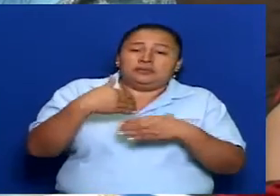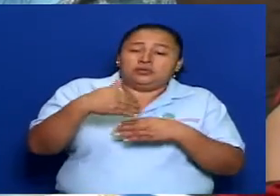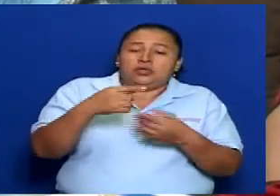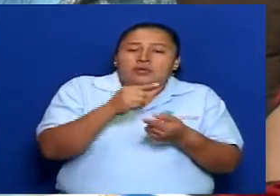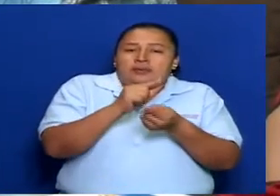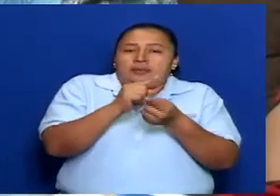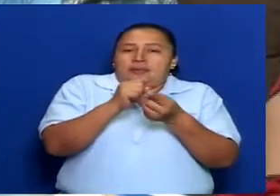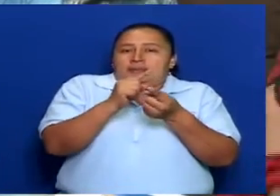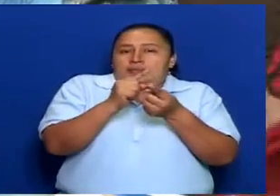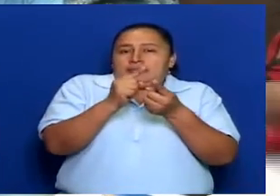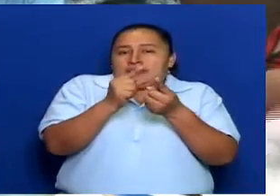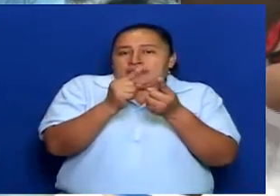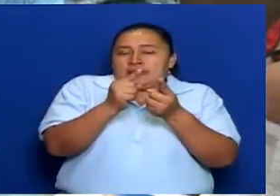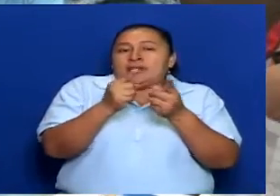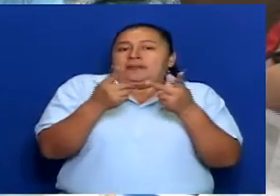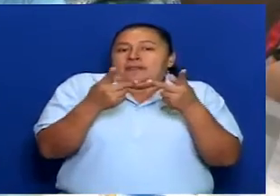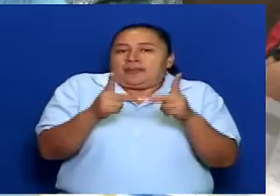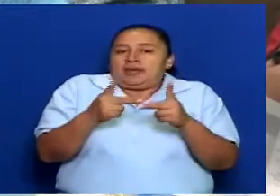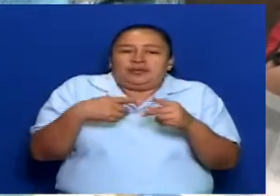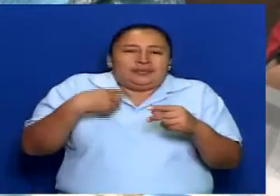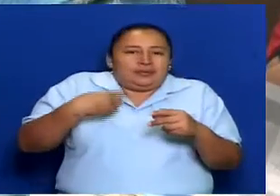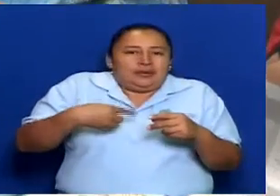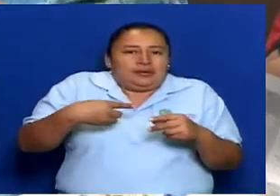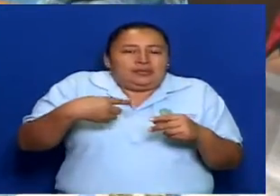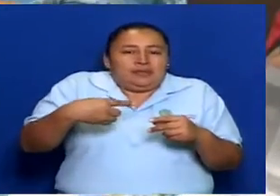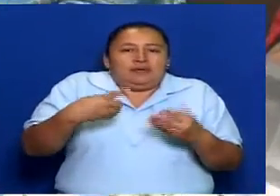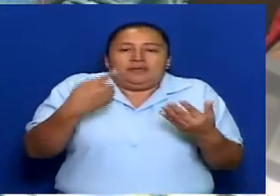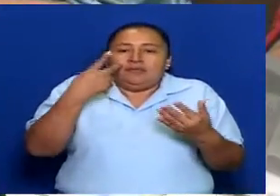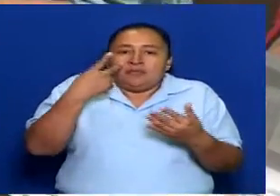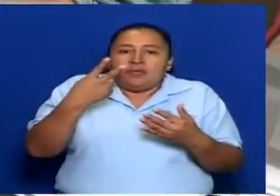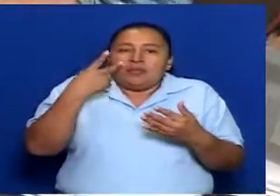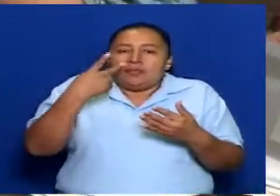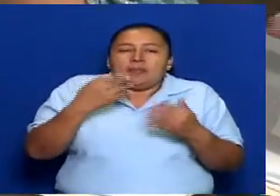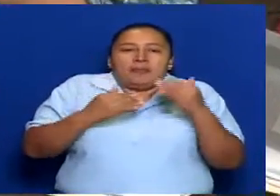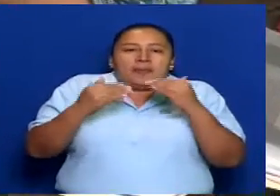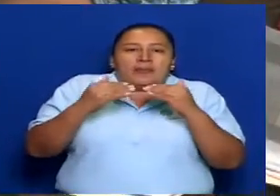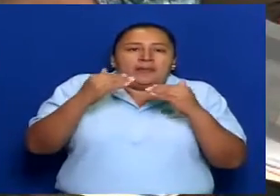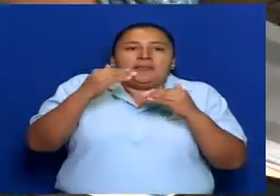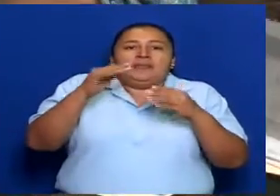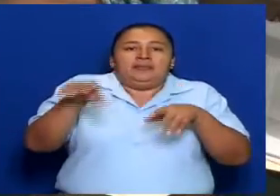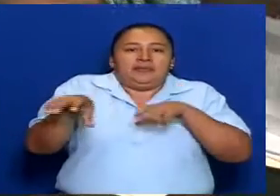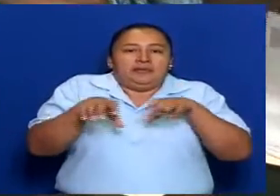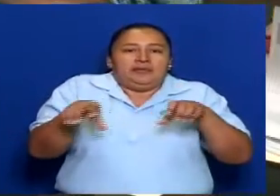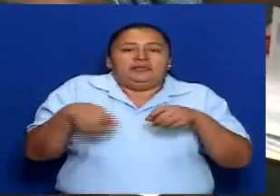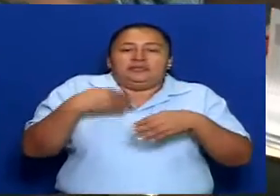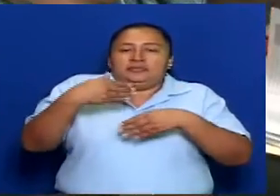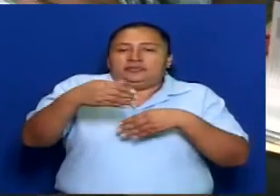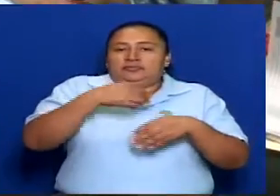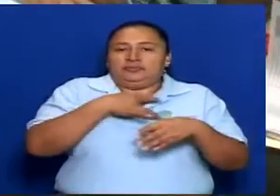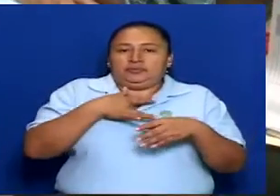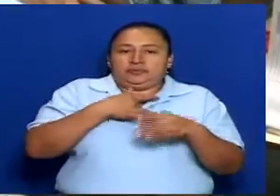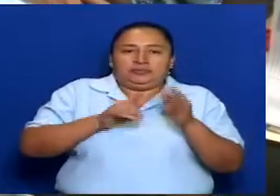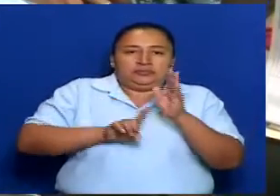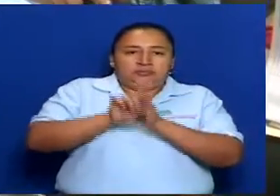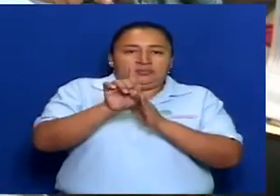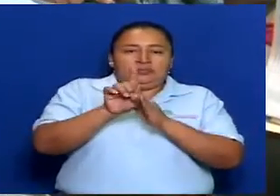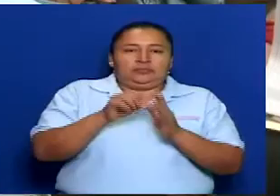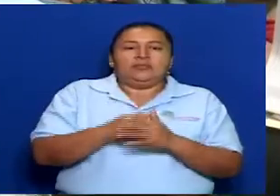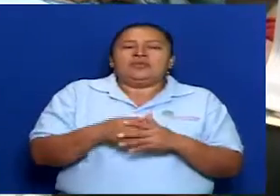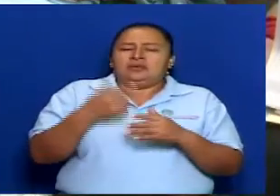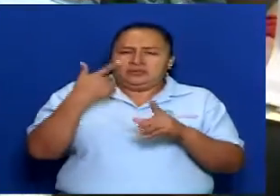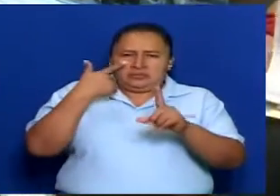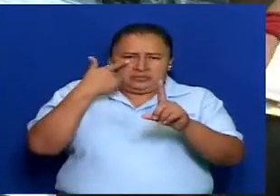modernización. Y todos los días vemos que hay más y más acciones en que desarrollar. Hemos sido